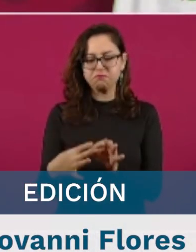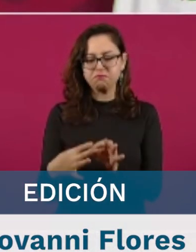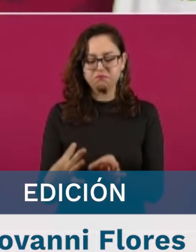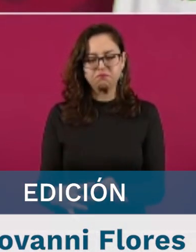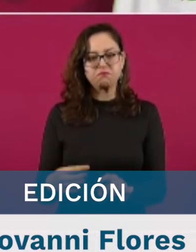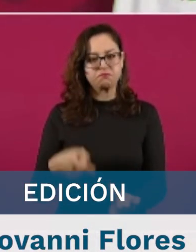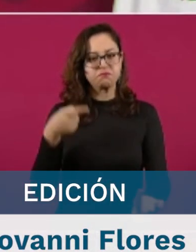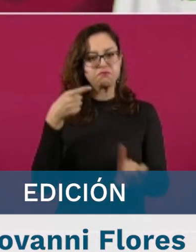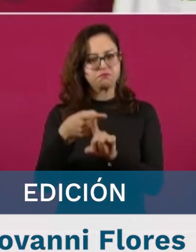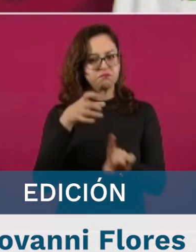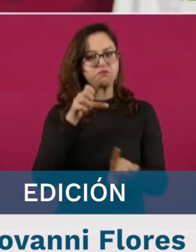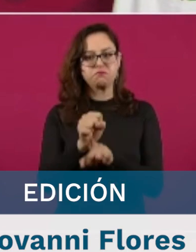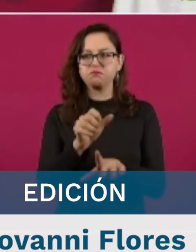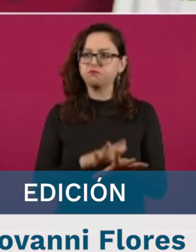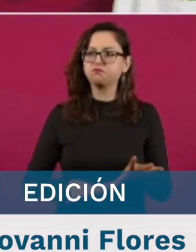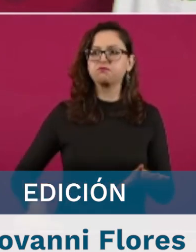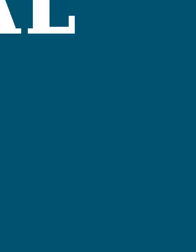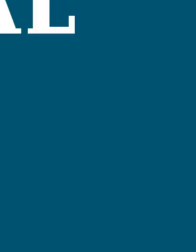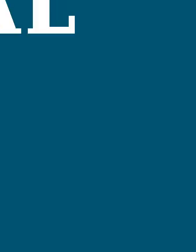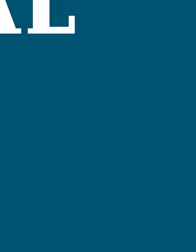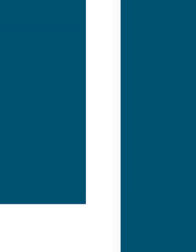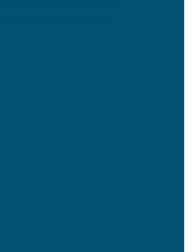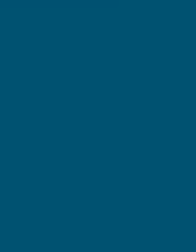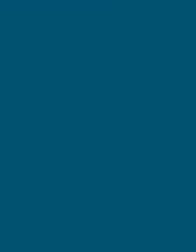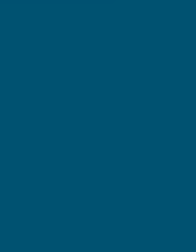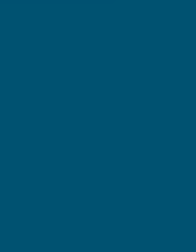lograr una sociedad igualitaria.